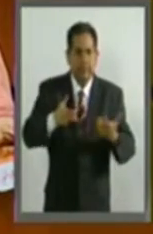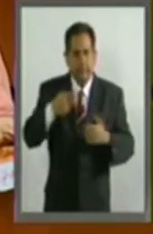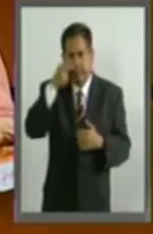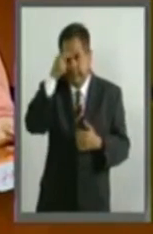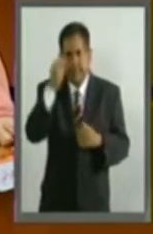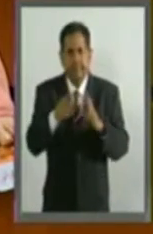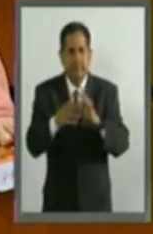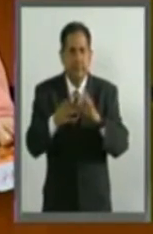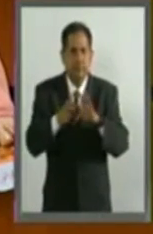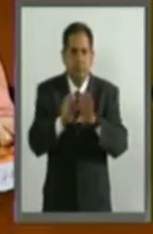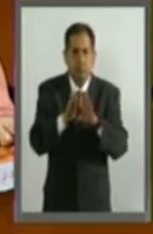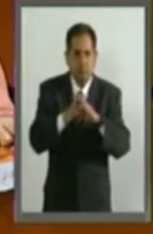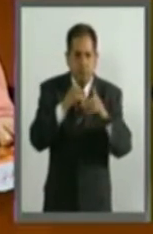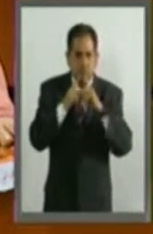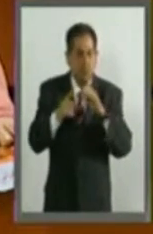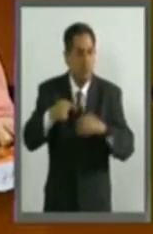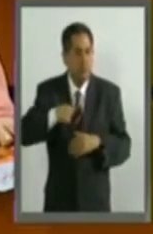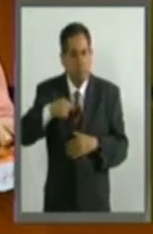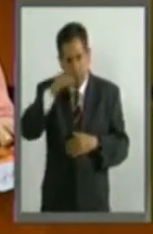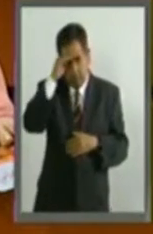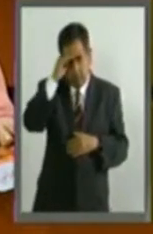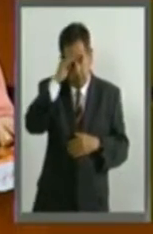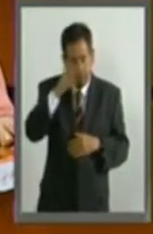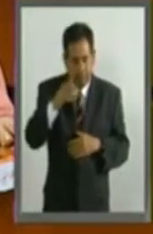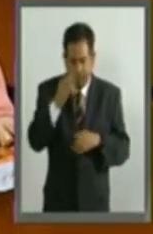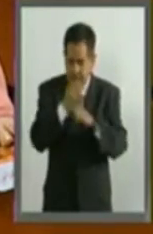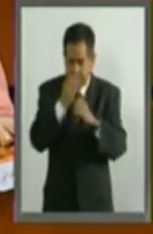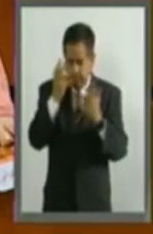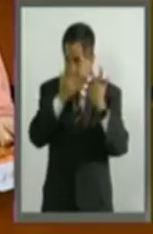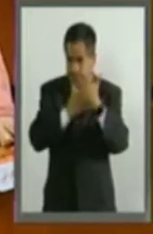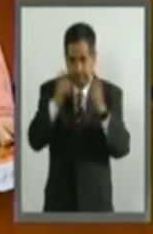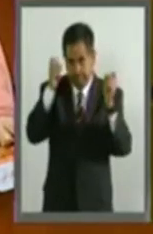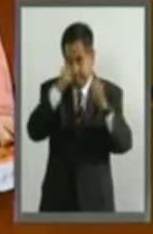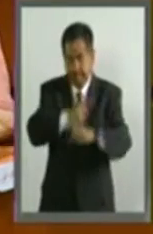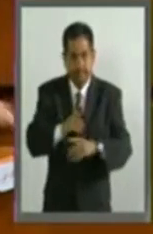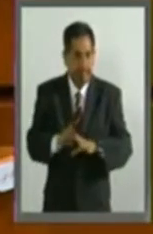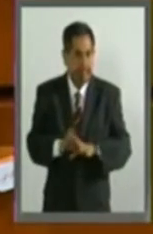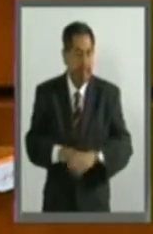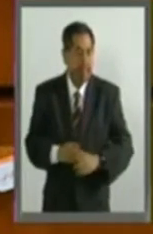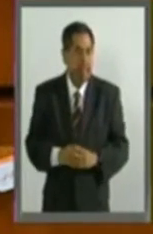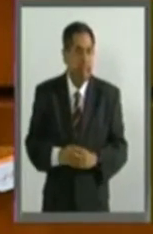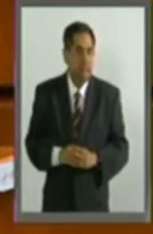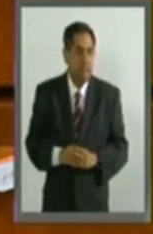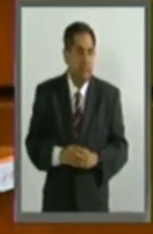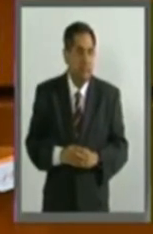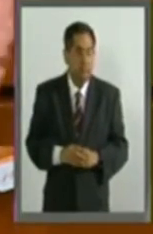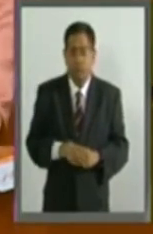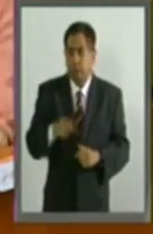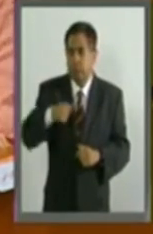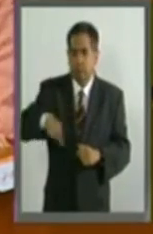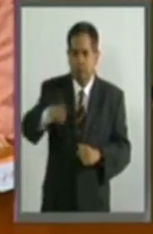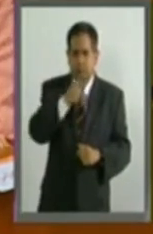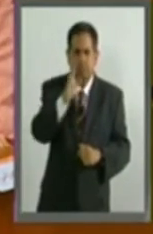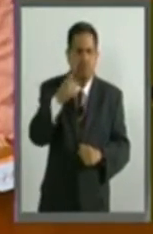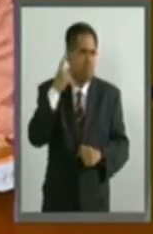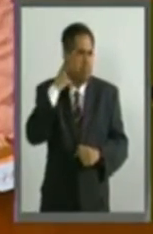momentos que yo considero asiagos que estamos viviendo. Aquí hemos escuchado